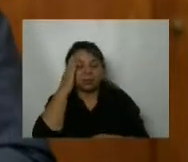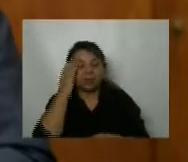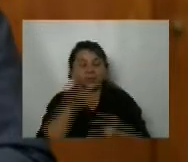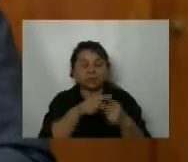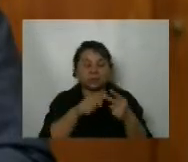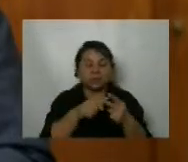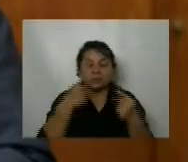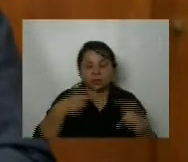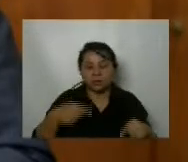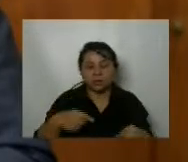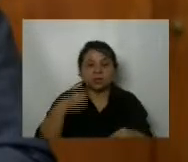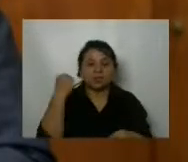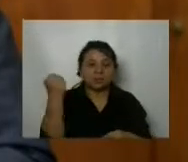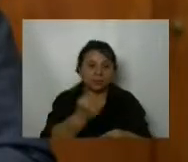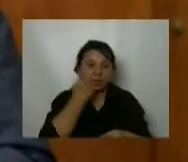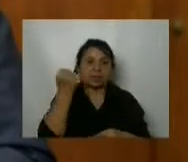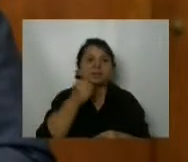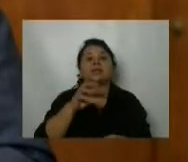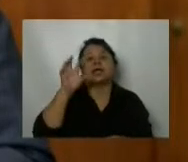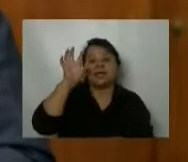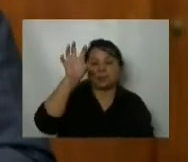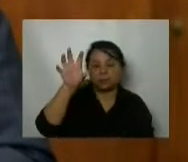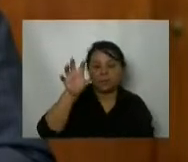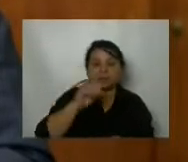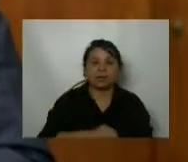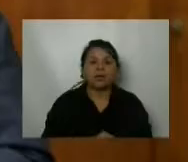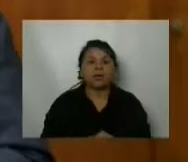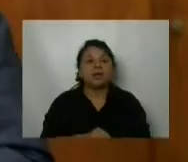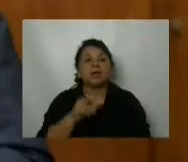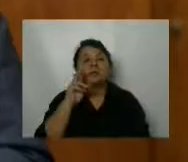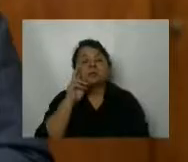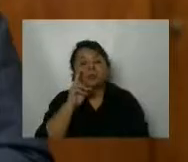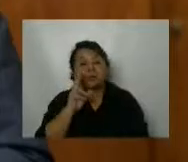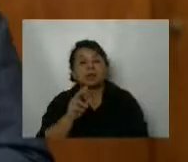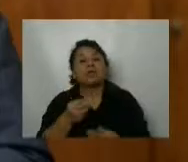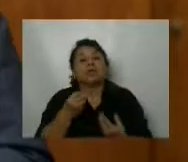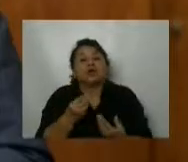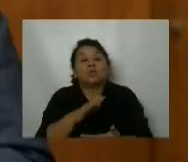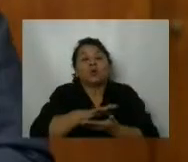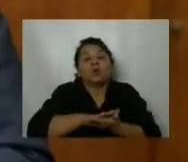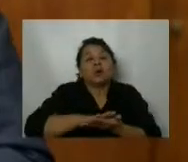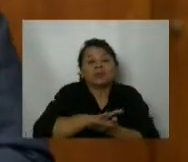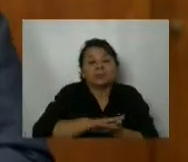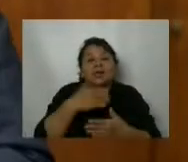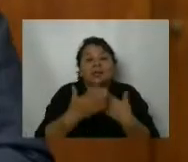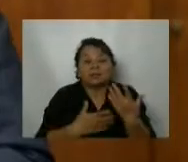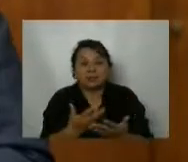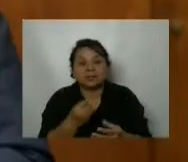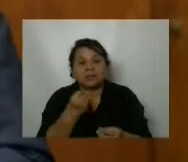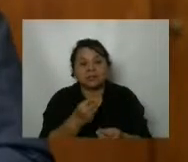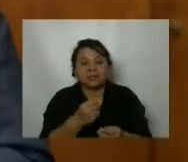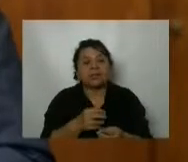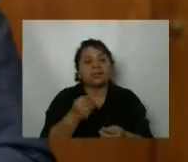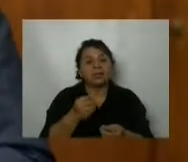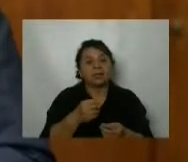Entonces habrá que esperar a ver en su discurso ayer. Dijo que pronto iba a haber el detalle de cómo se ha